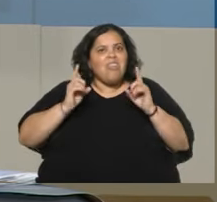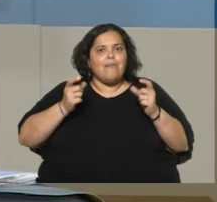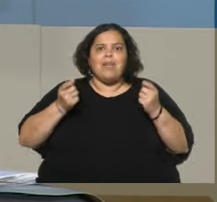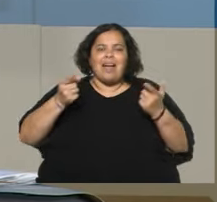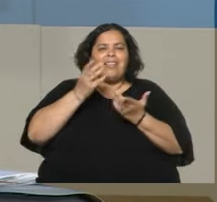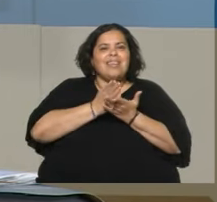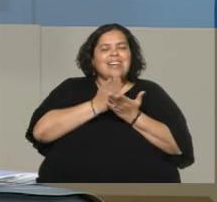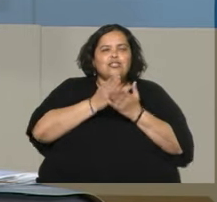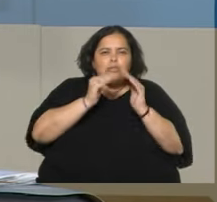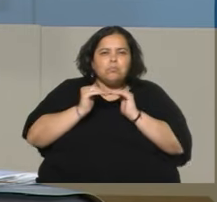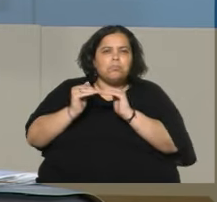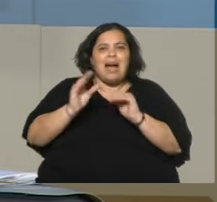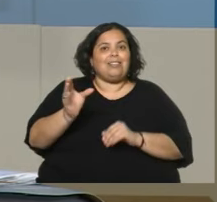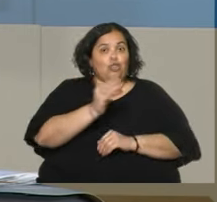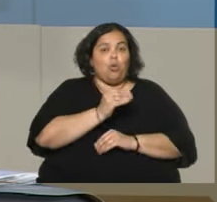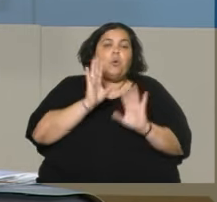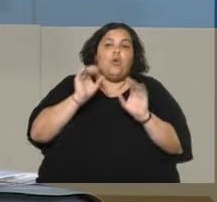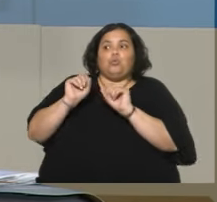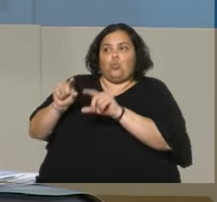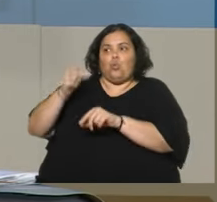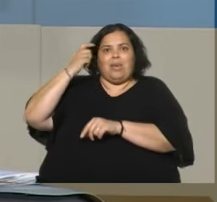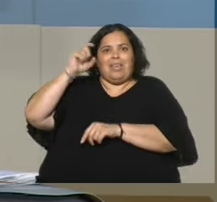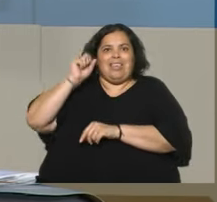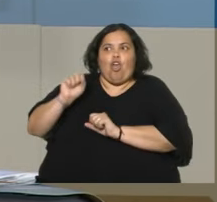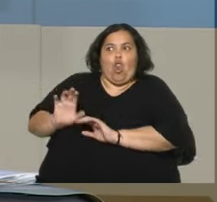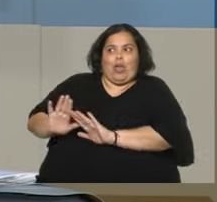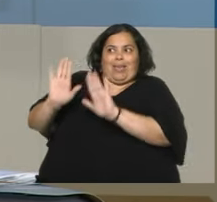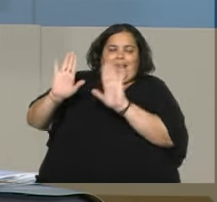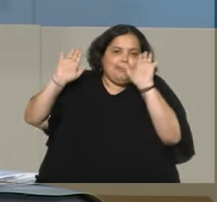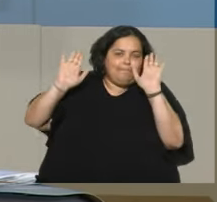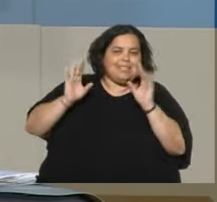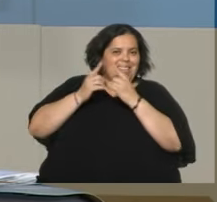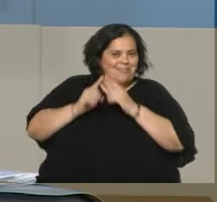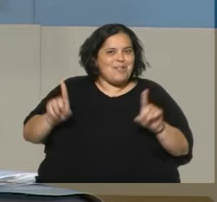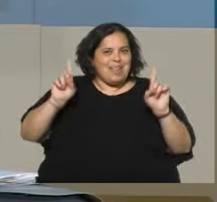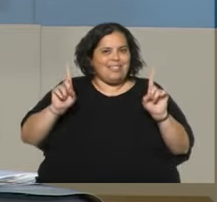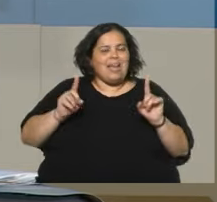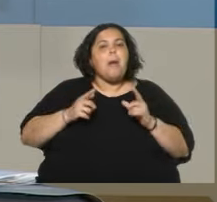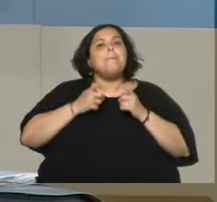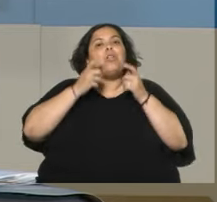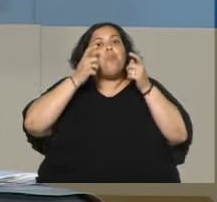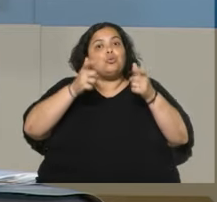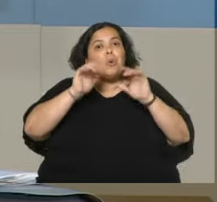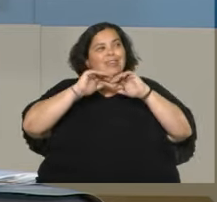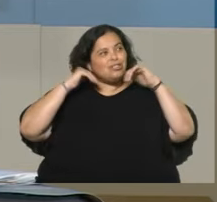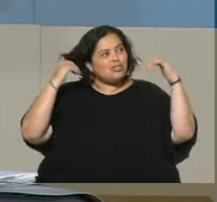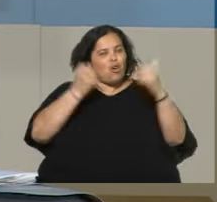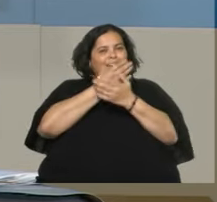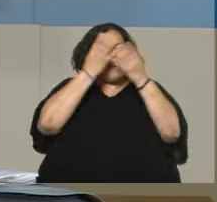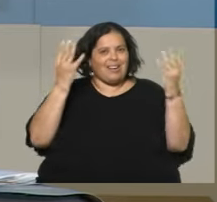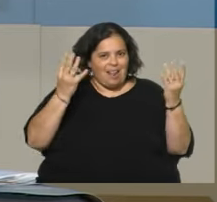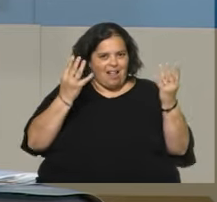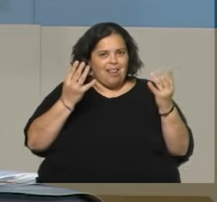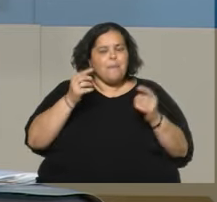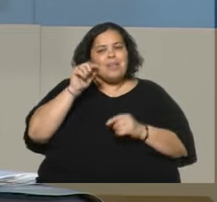Ahora hay concepciones ideológicas que son más individuales, más personales, que por suerte el Pleno y un Estado de Derecho y